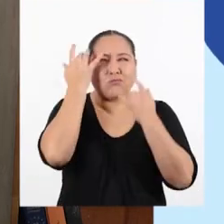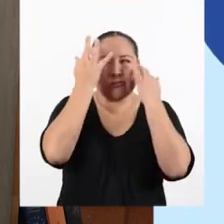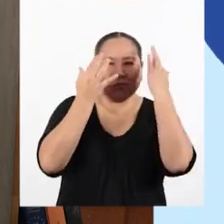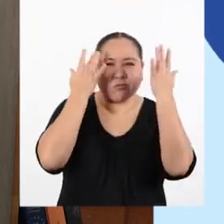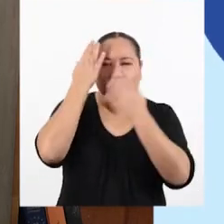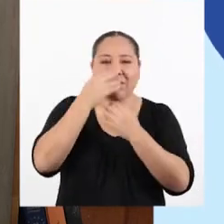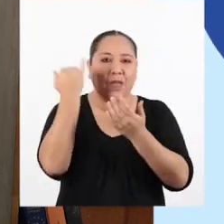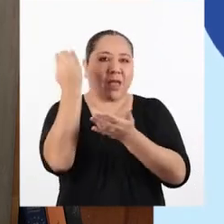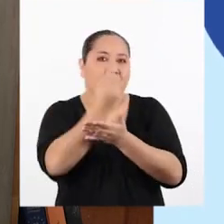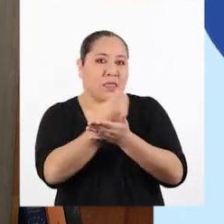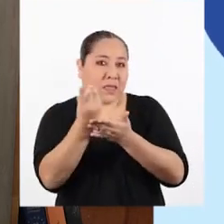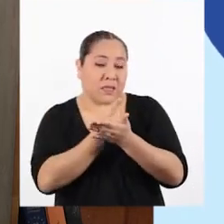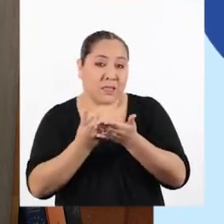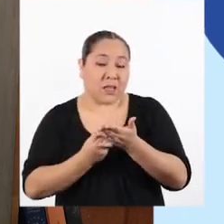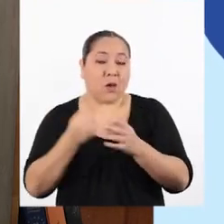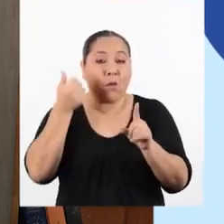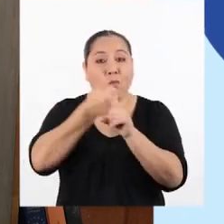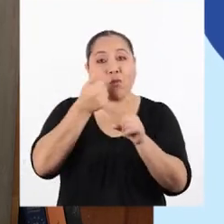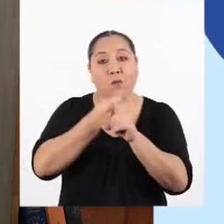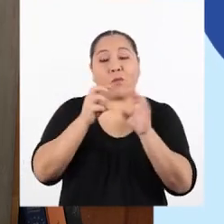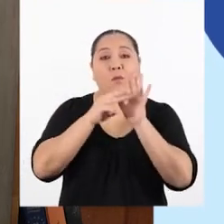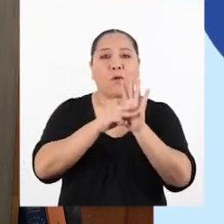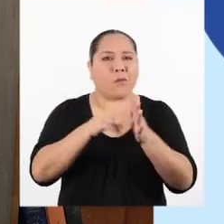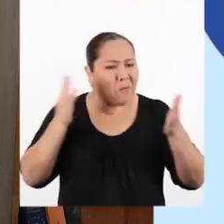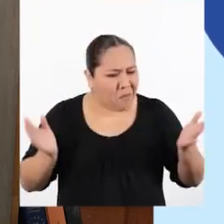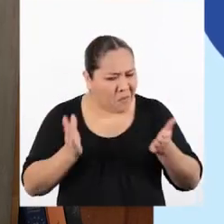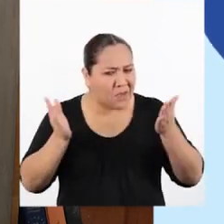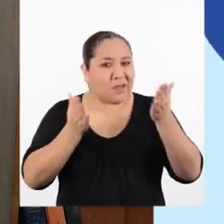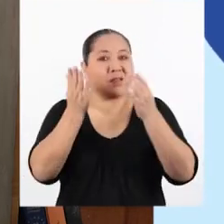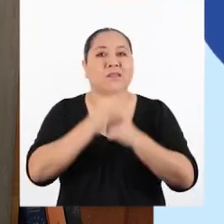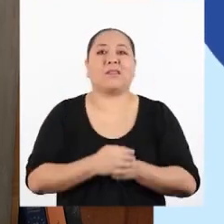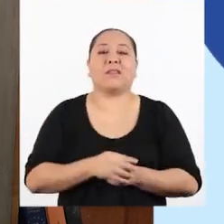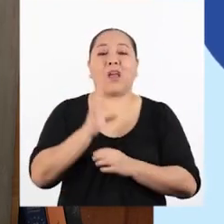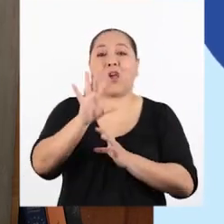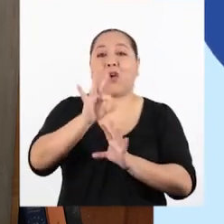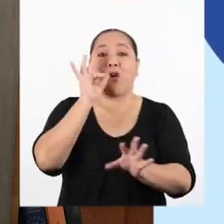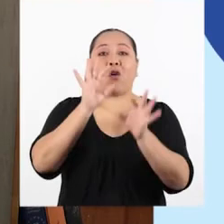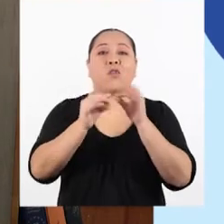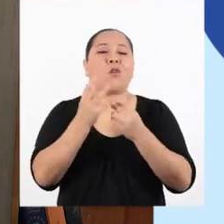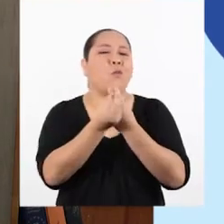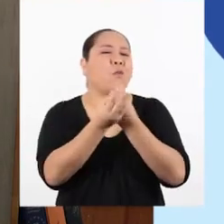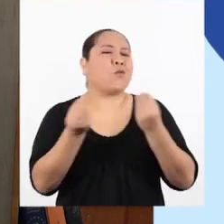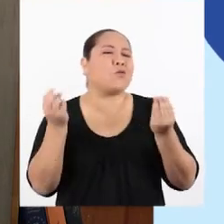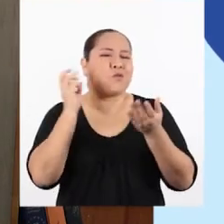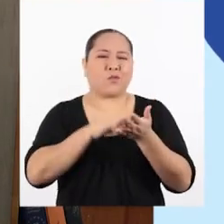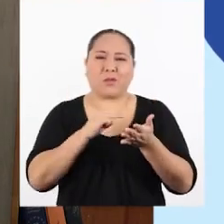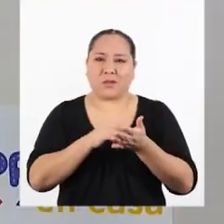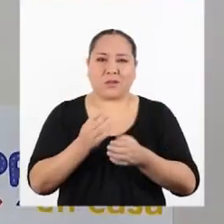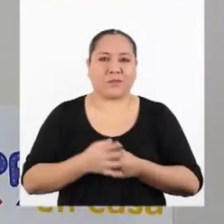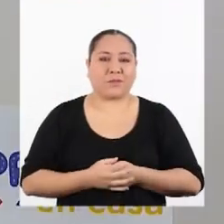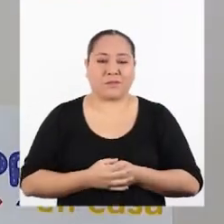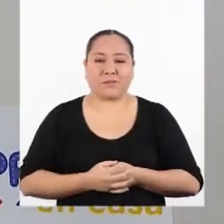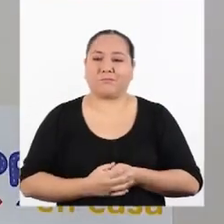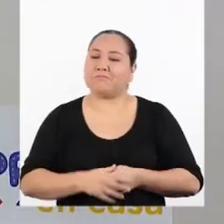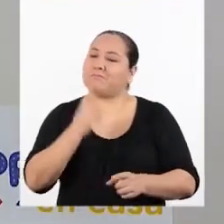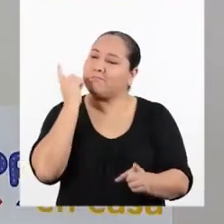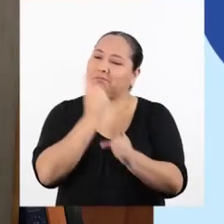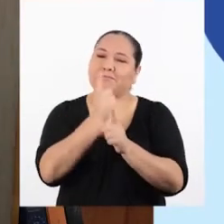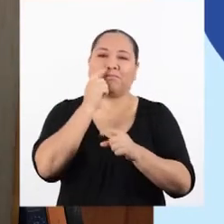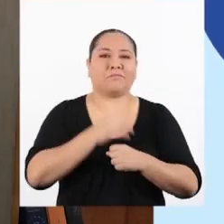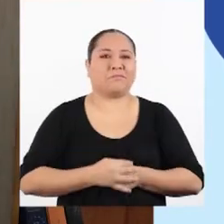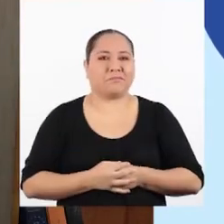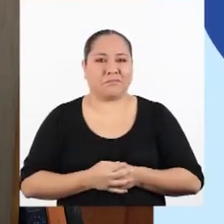para diseñar su propio modelo, anímense, que descubrirán mucho más. Por supuesto.